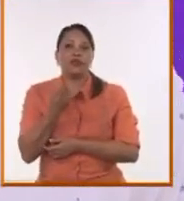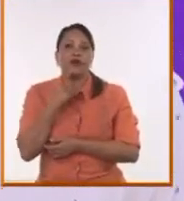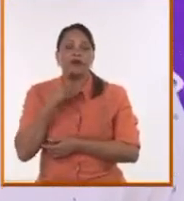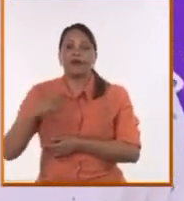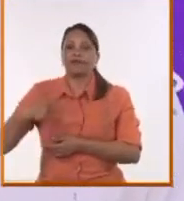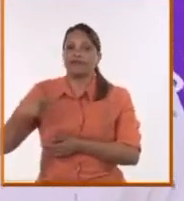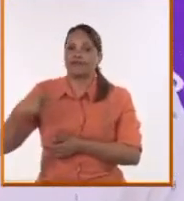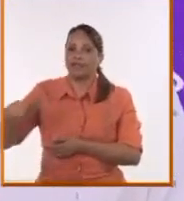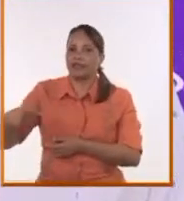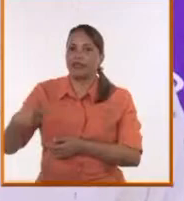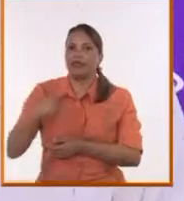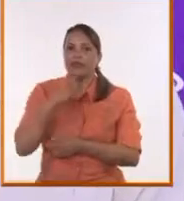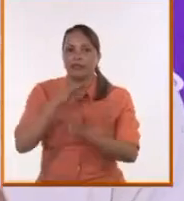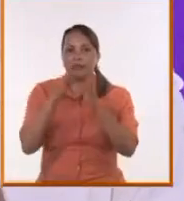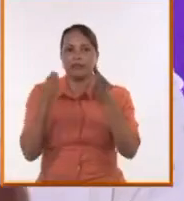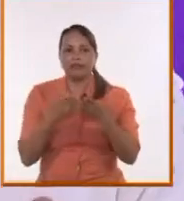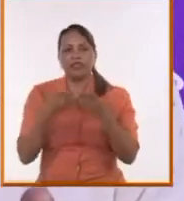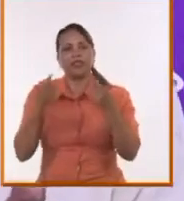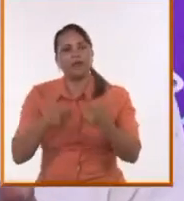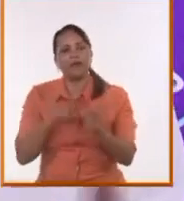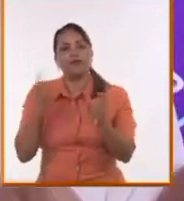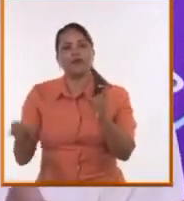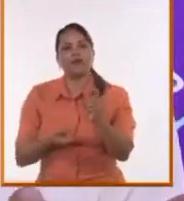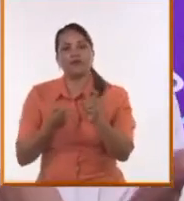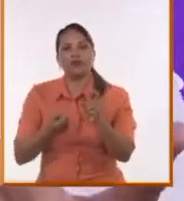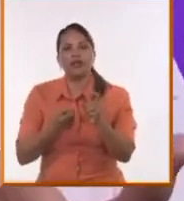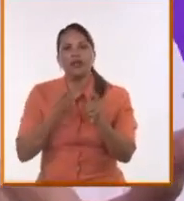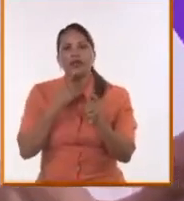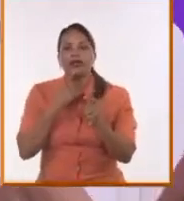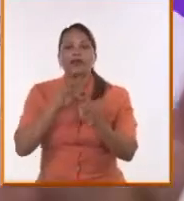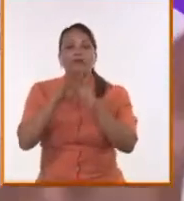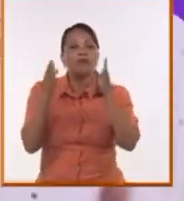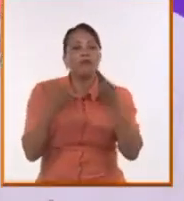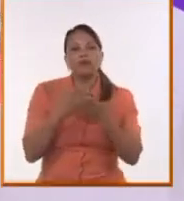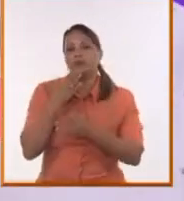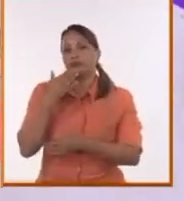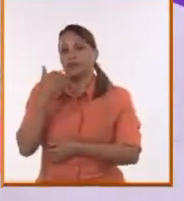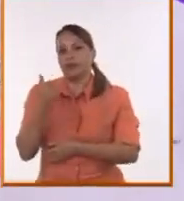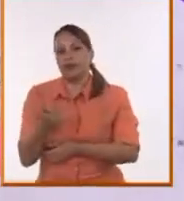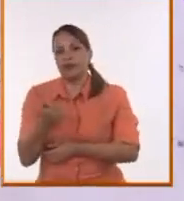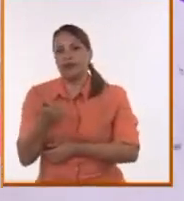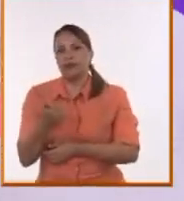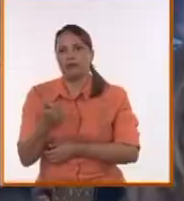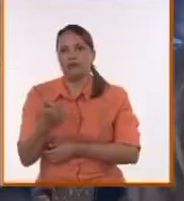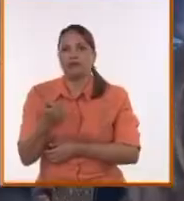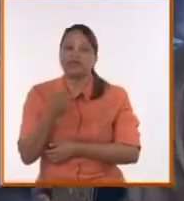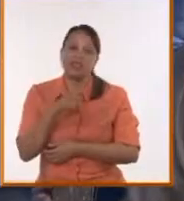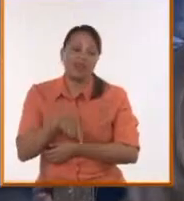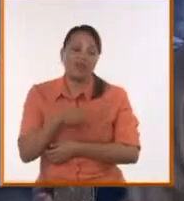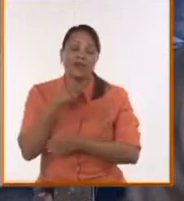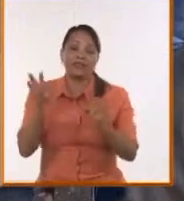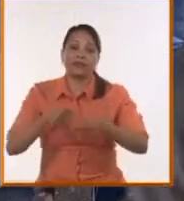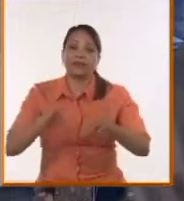que luchar para que el mundo en el que ellos vivan sea mucho mejor que el mundo que nosotros nos tocó vivir.